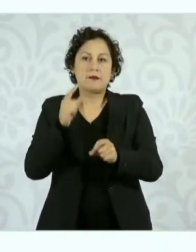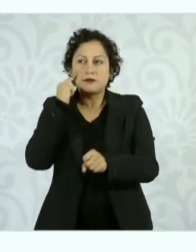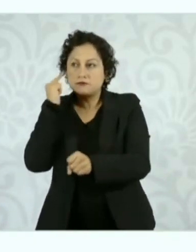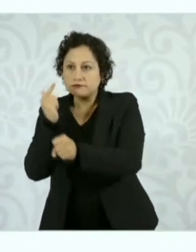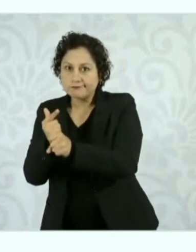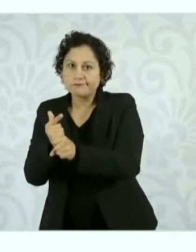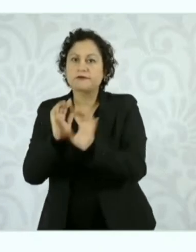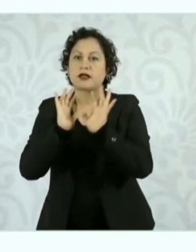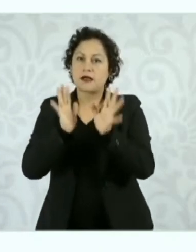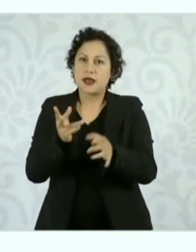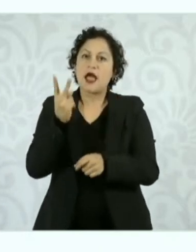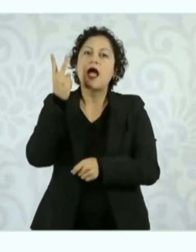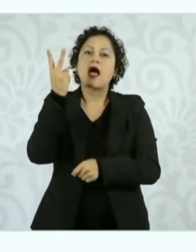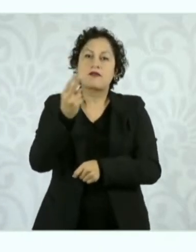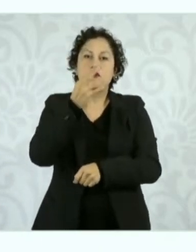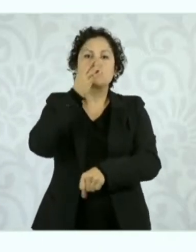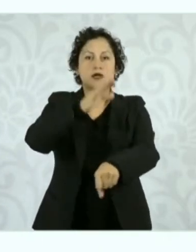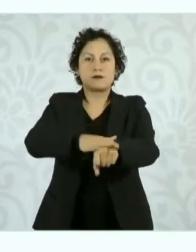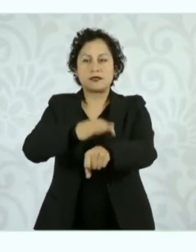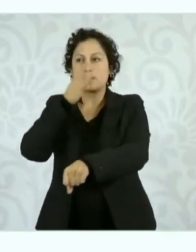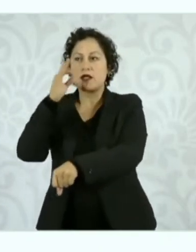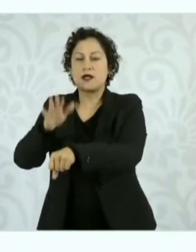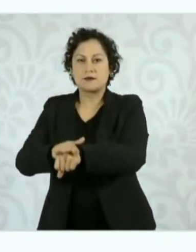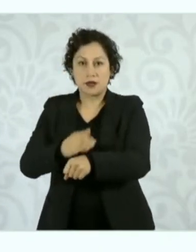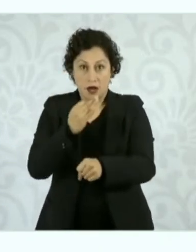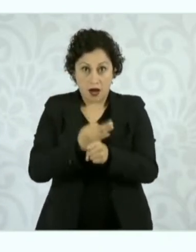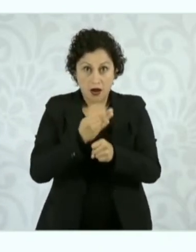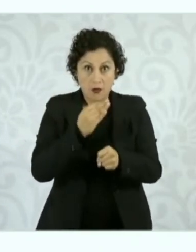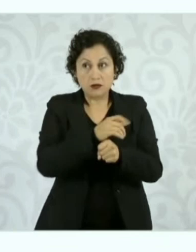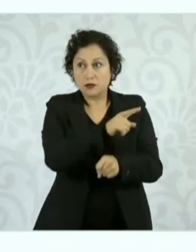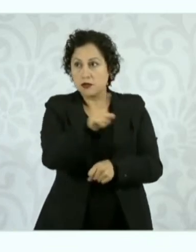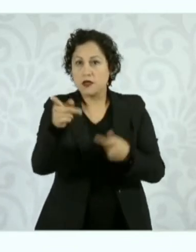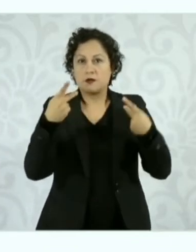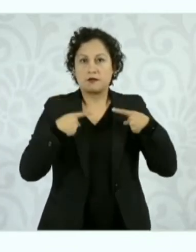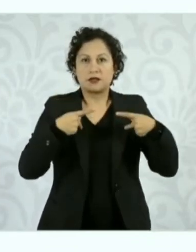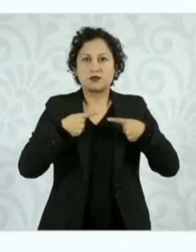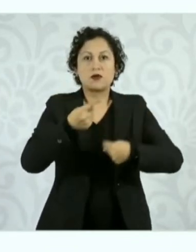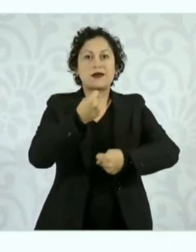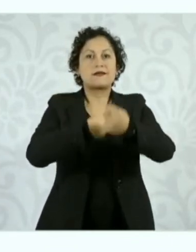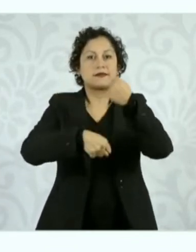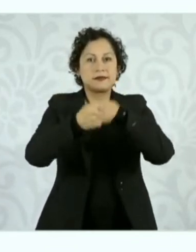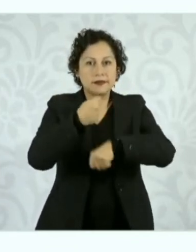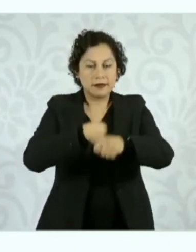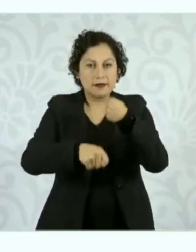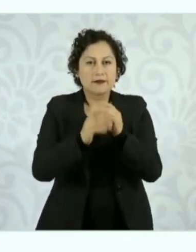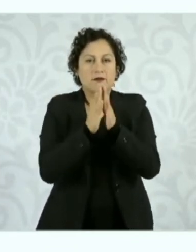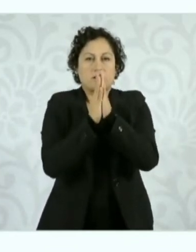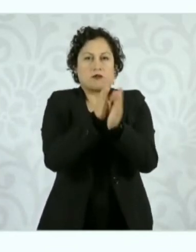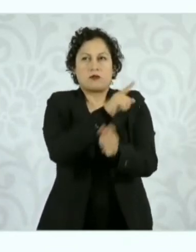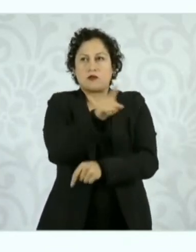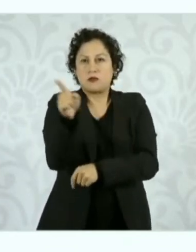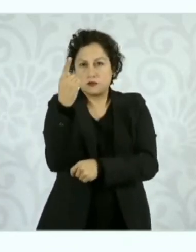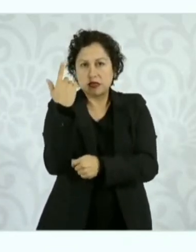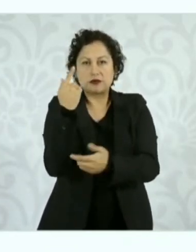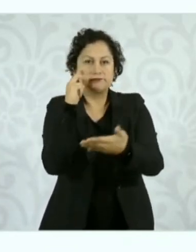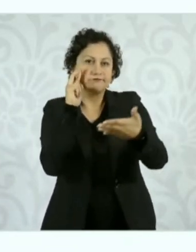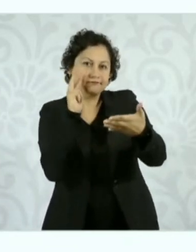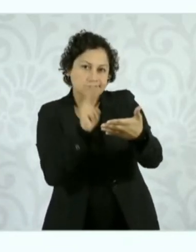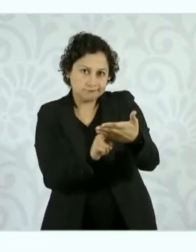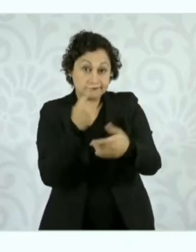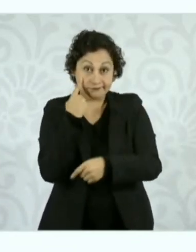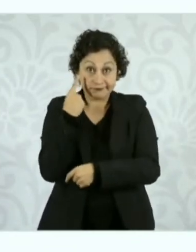Esta es una invitación para que los responsables de los comercios revisen, como pueden observar en el gráfico,